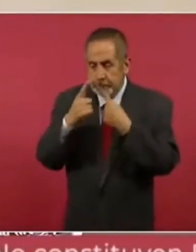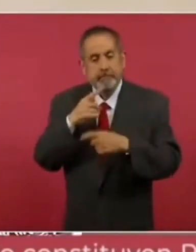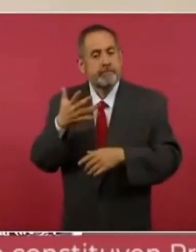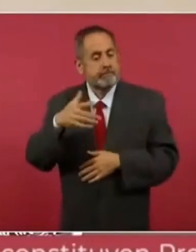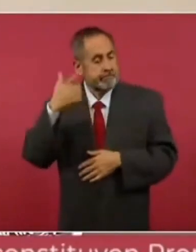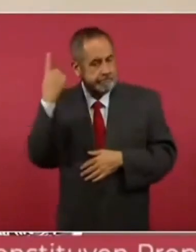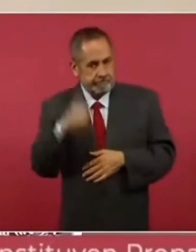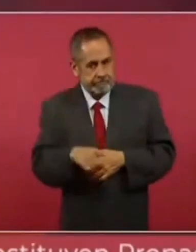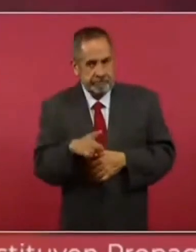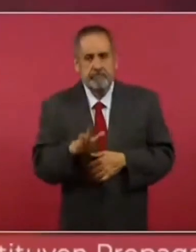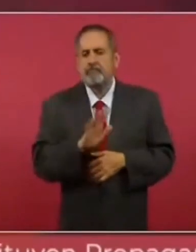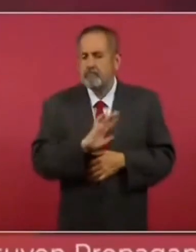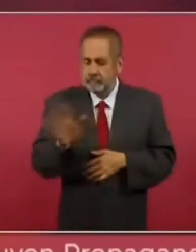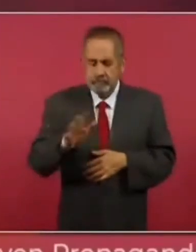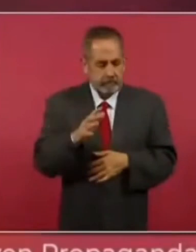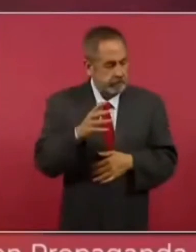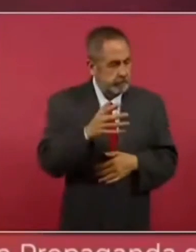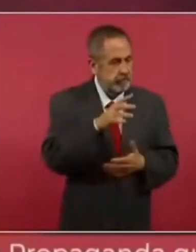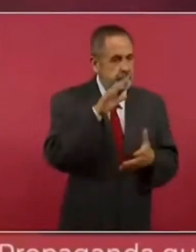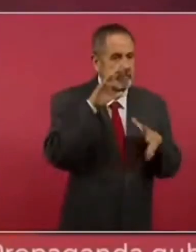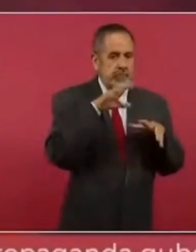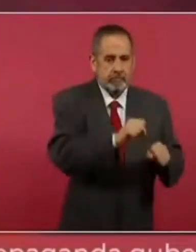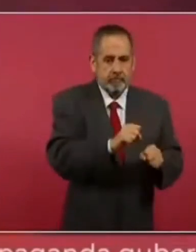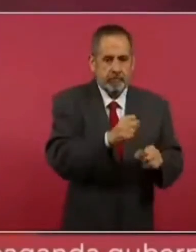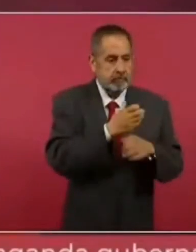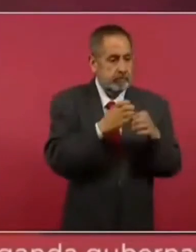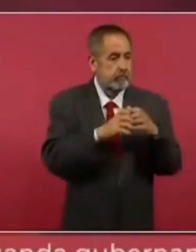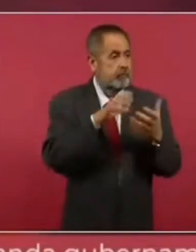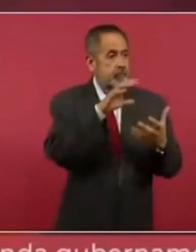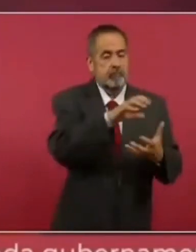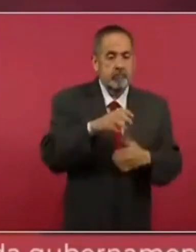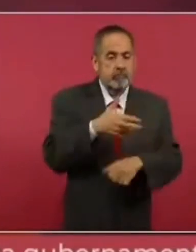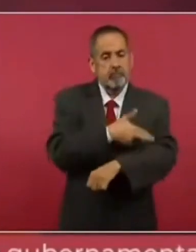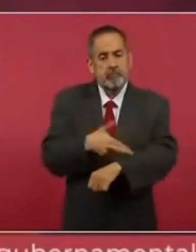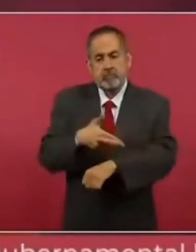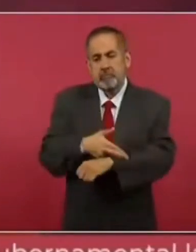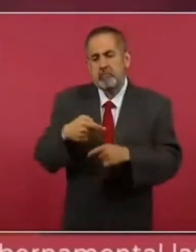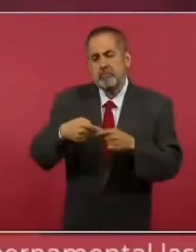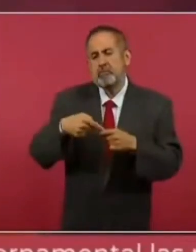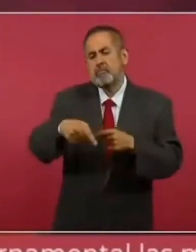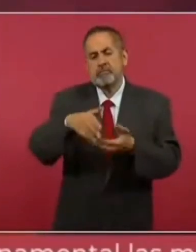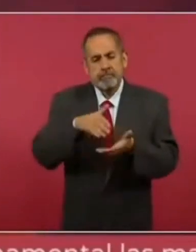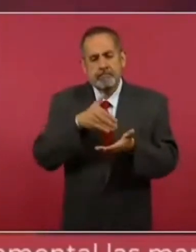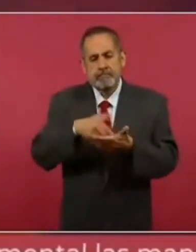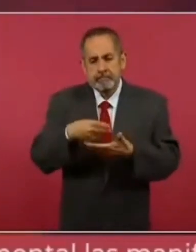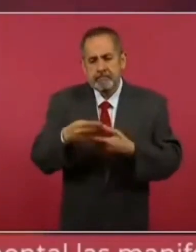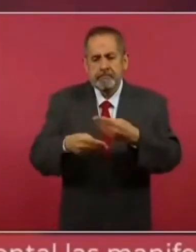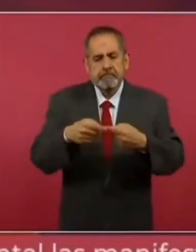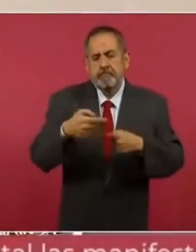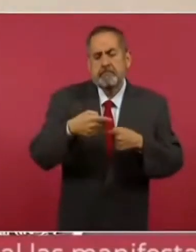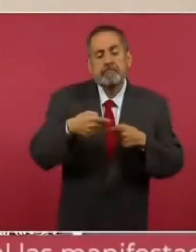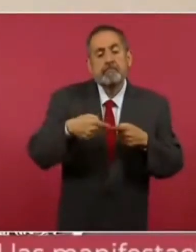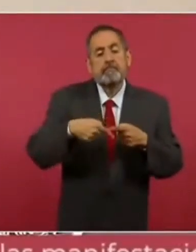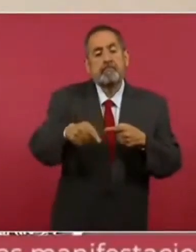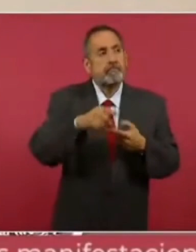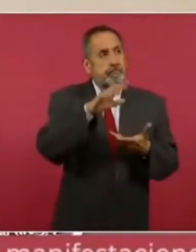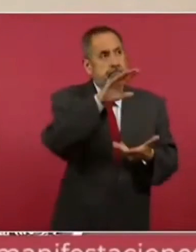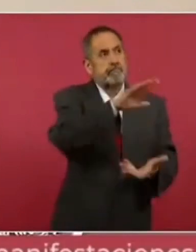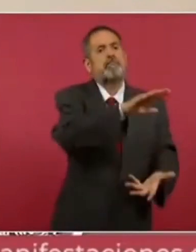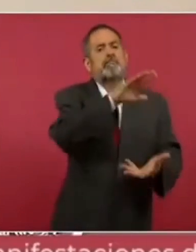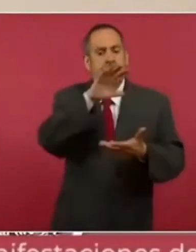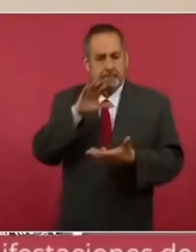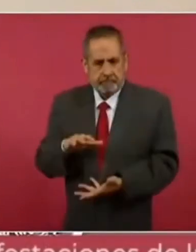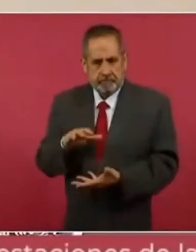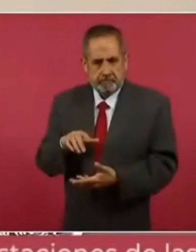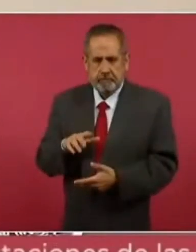el aseguramiento de la pieza y estamos en los últimos trámites para que la pieza sea entregada,